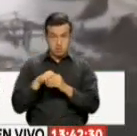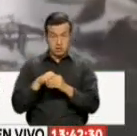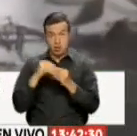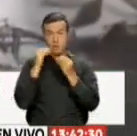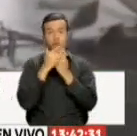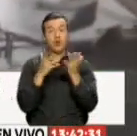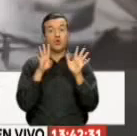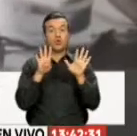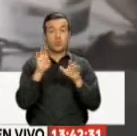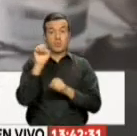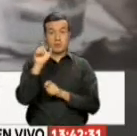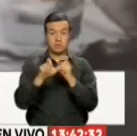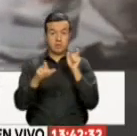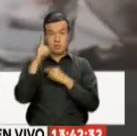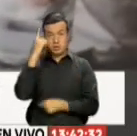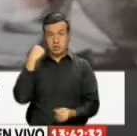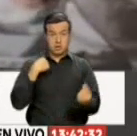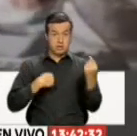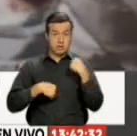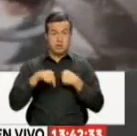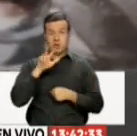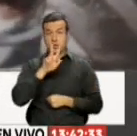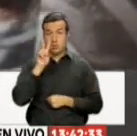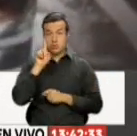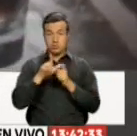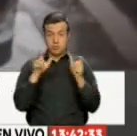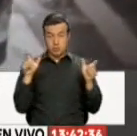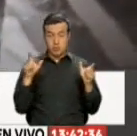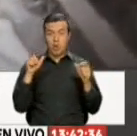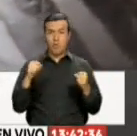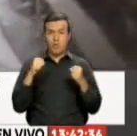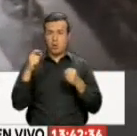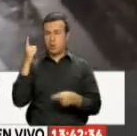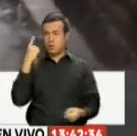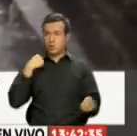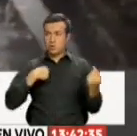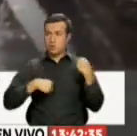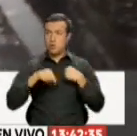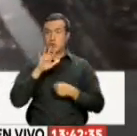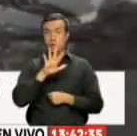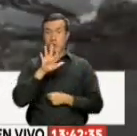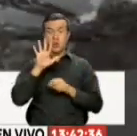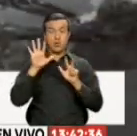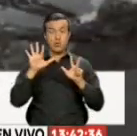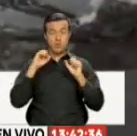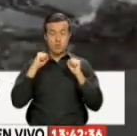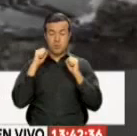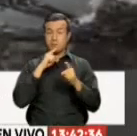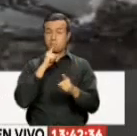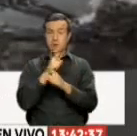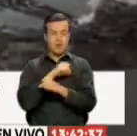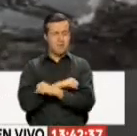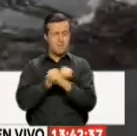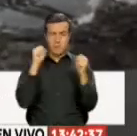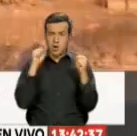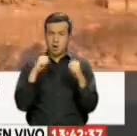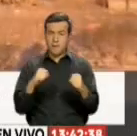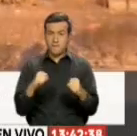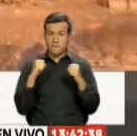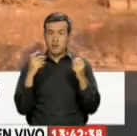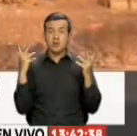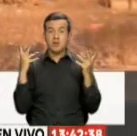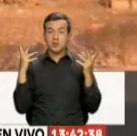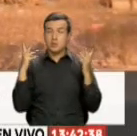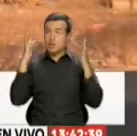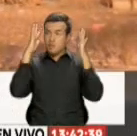confirmaron 90 heridos 32 de los cuales Se encuentran En estado crítico Y 58 graves La explosión Fue tan fuerte Que